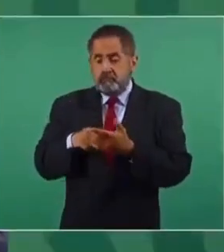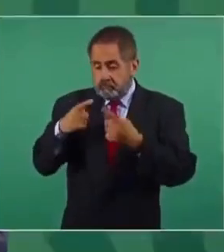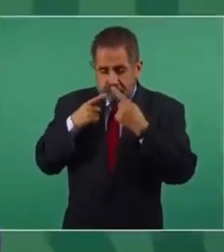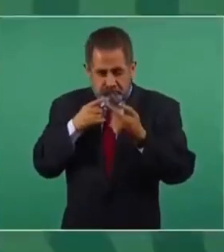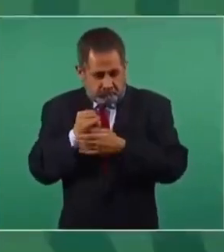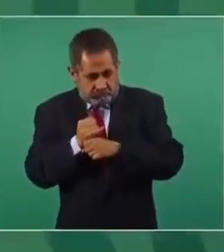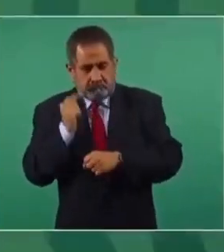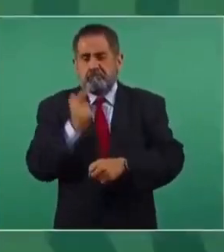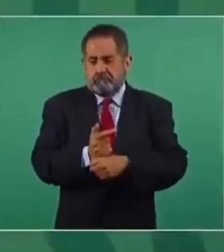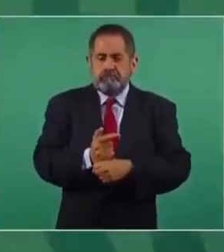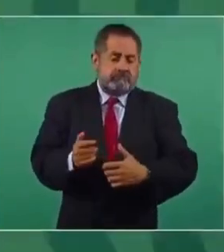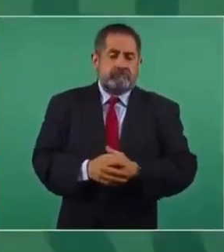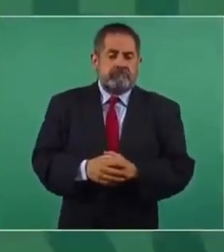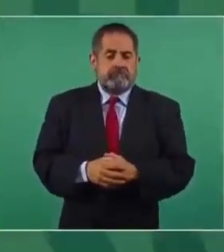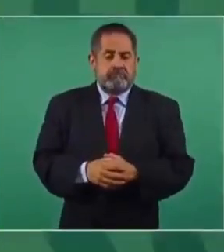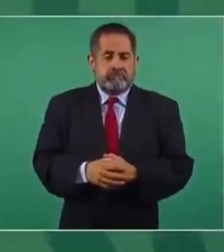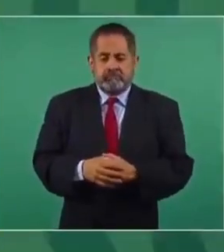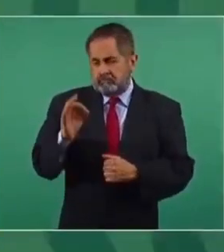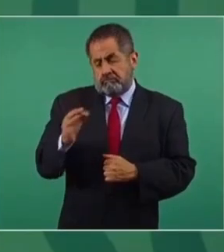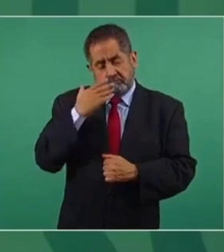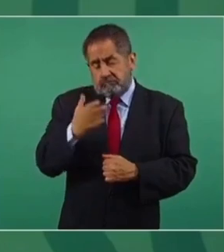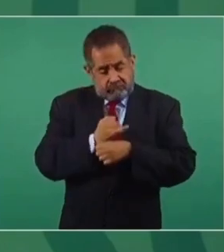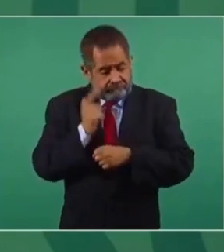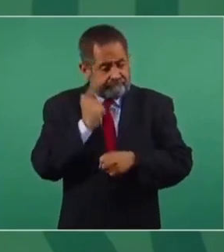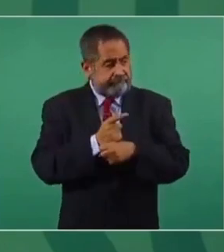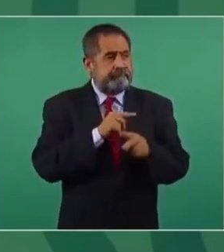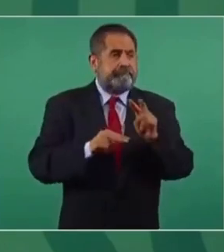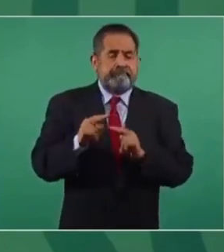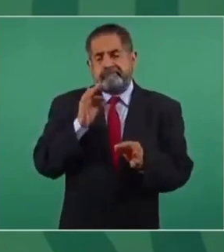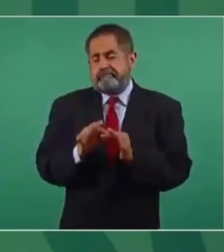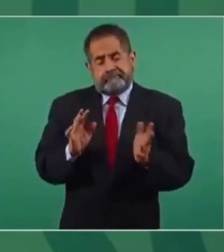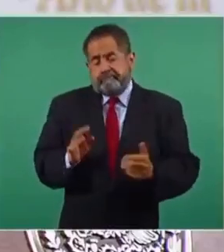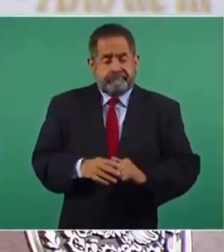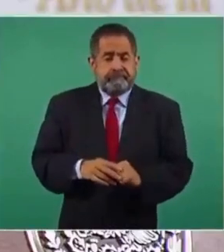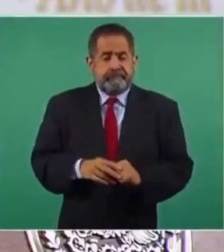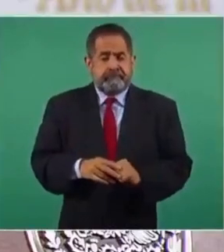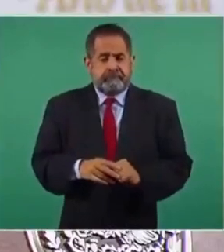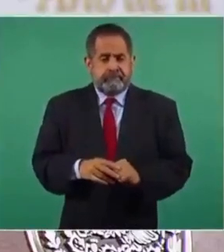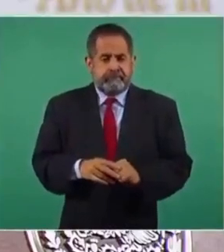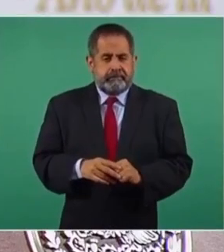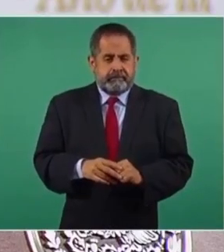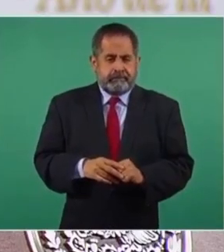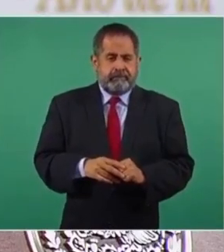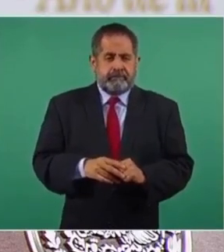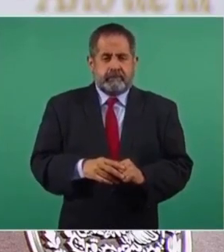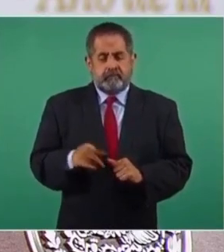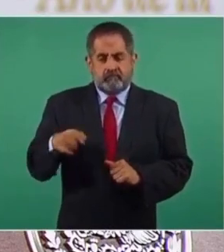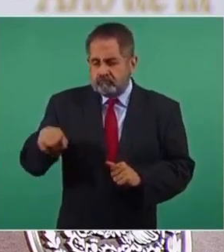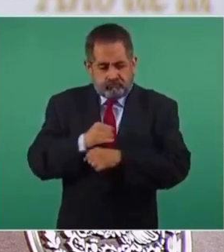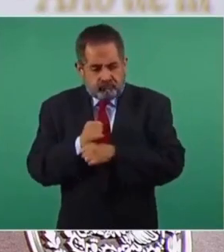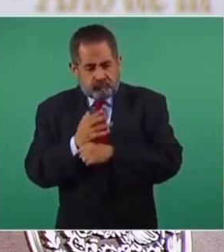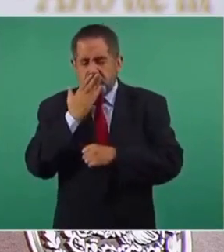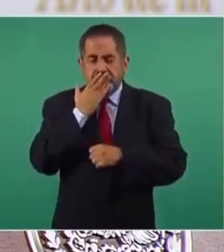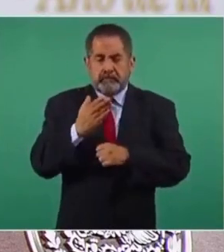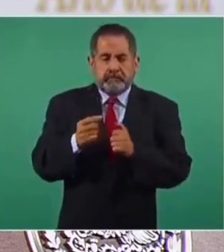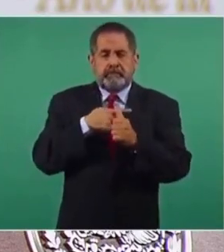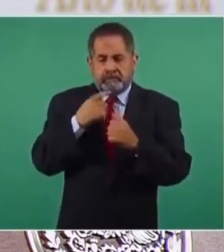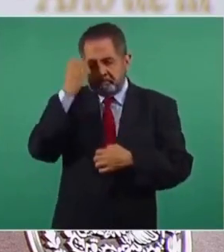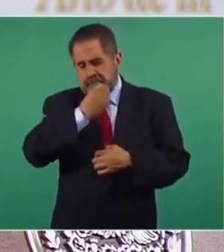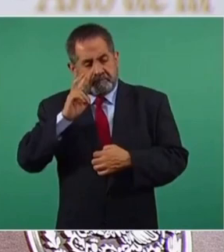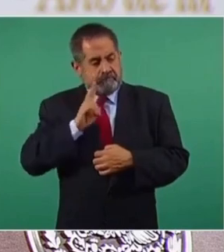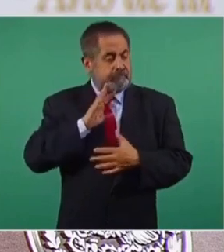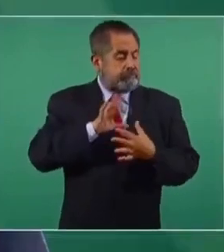es acertado, que es un buen primer